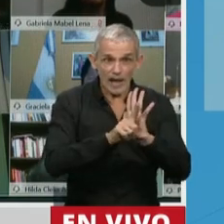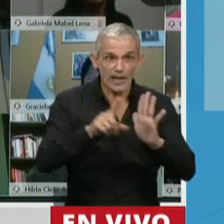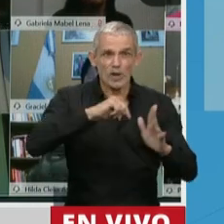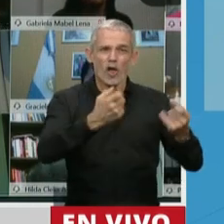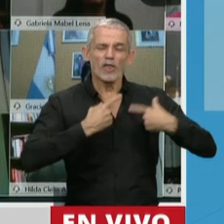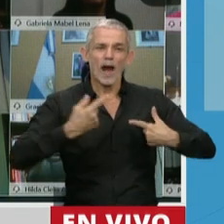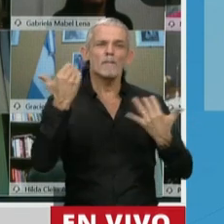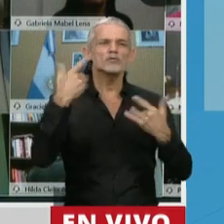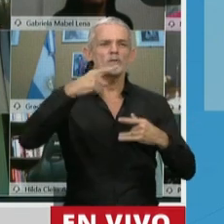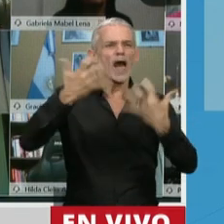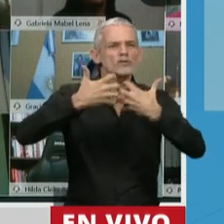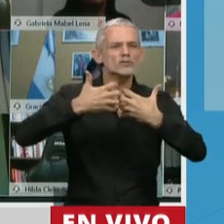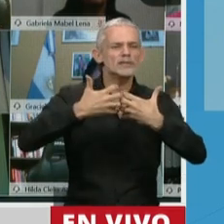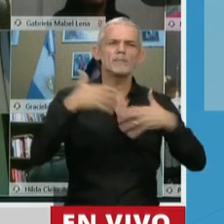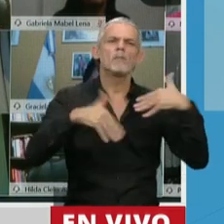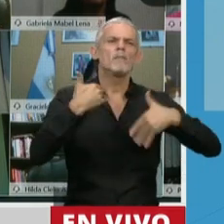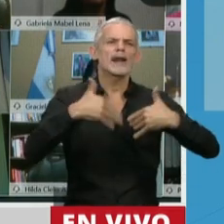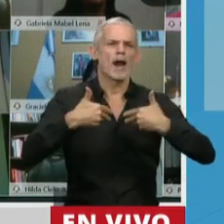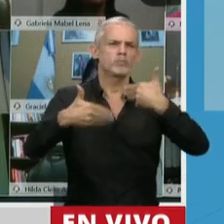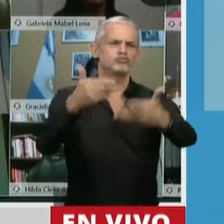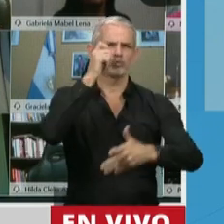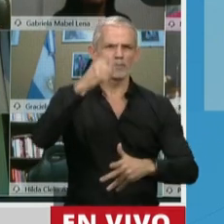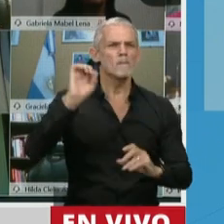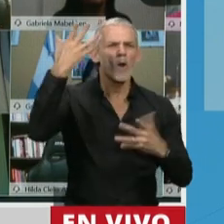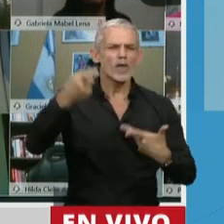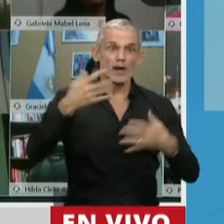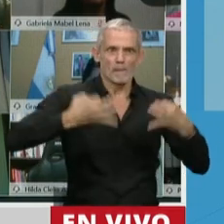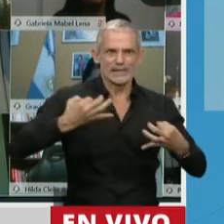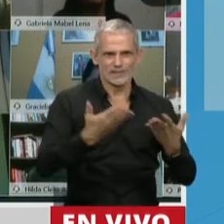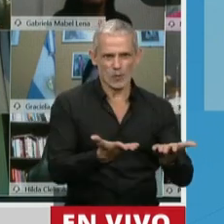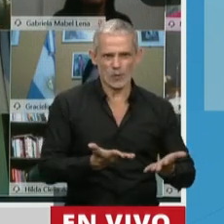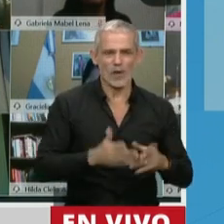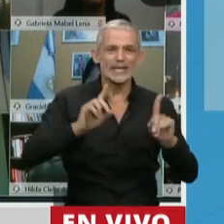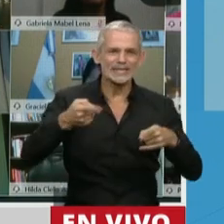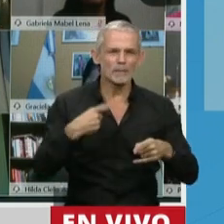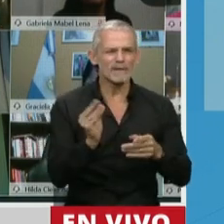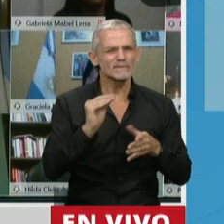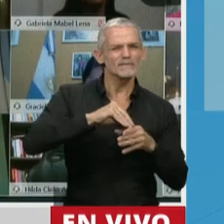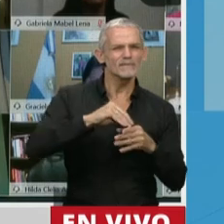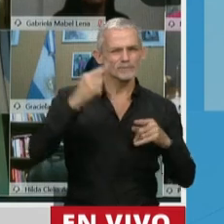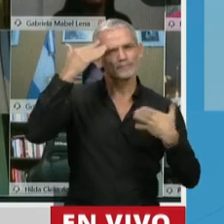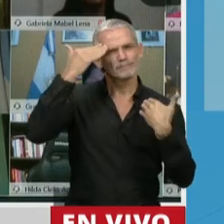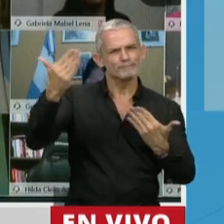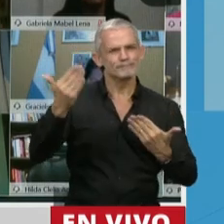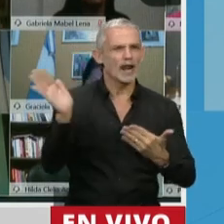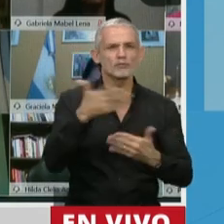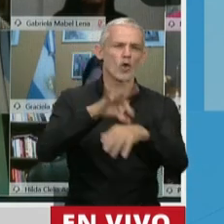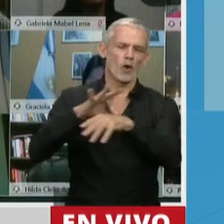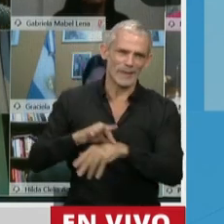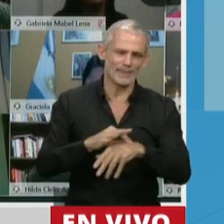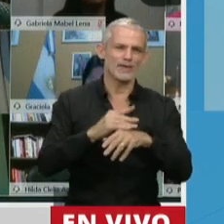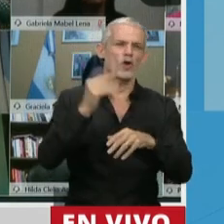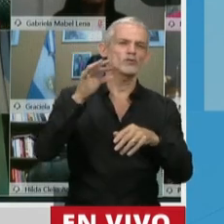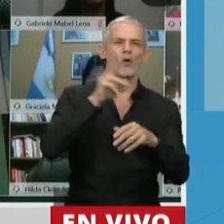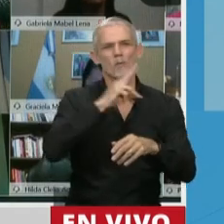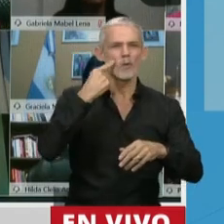que nos va a posibilitar tener un sistema más ágil, más rápido, más moderno, más seguro y también me quiero sumar al reconocimiento a los médicos y a las